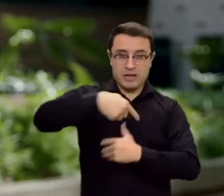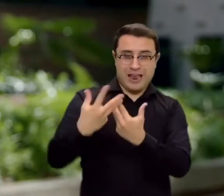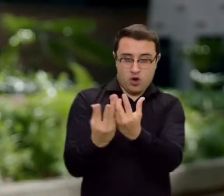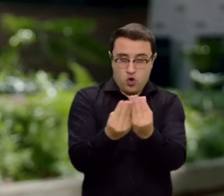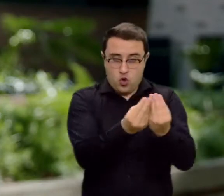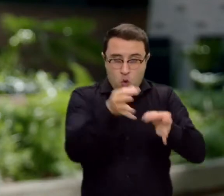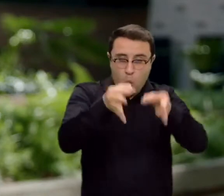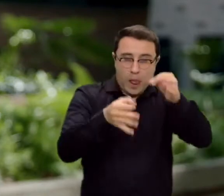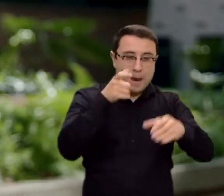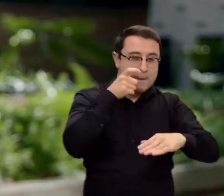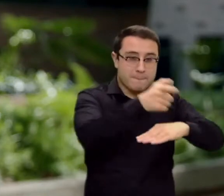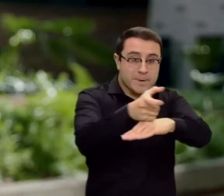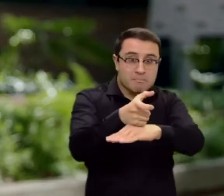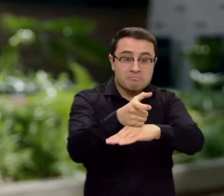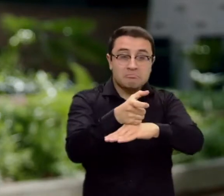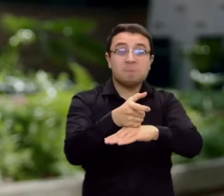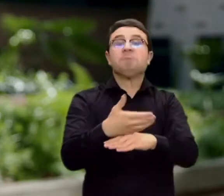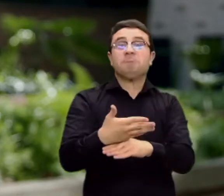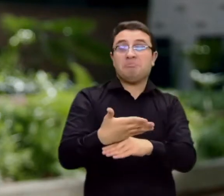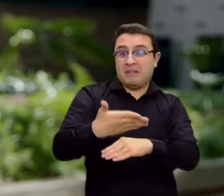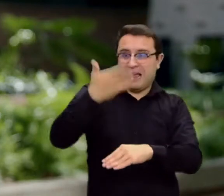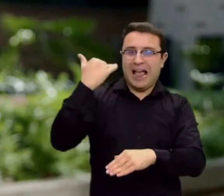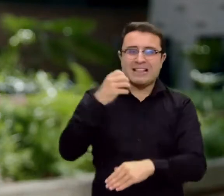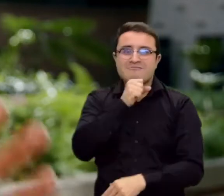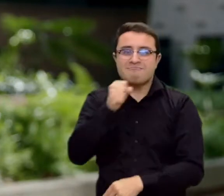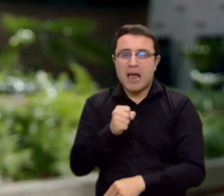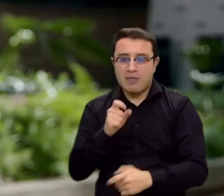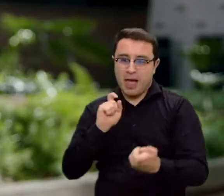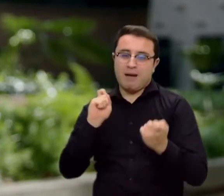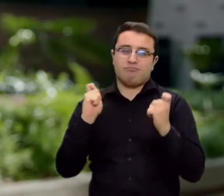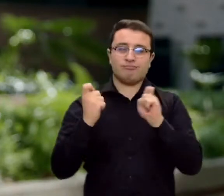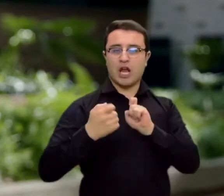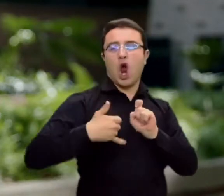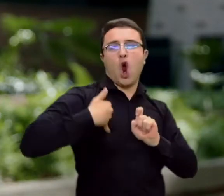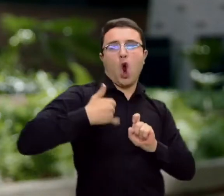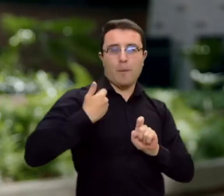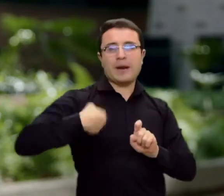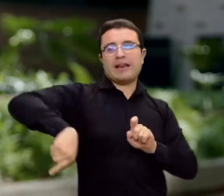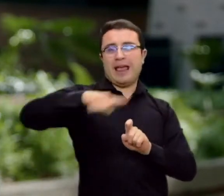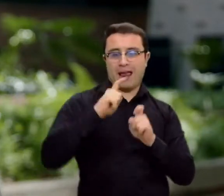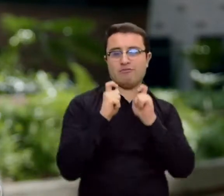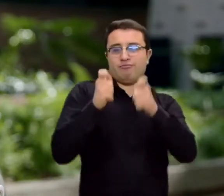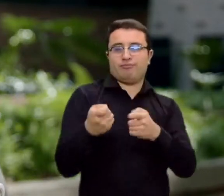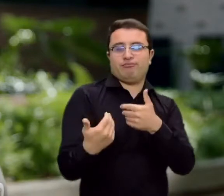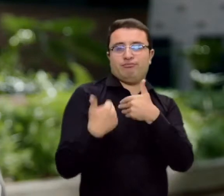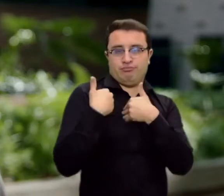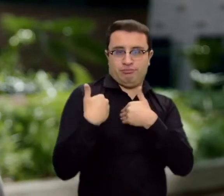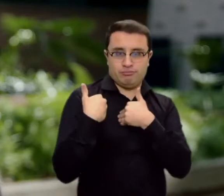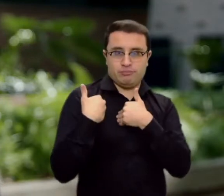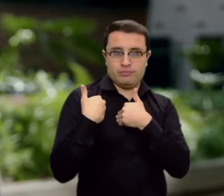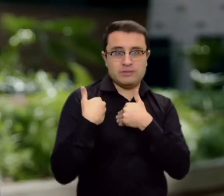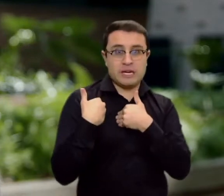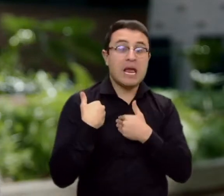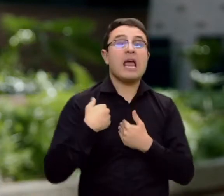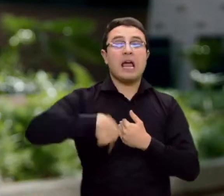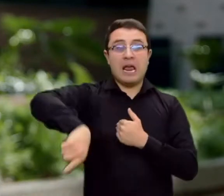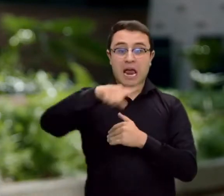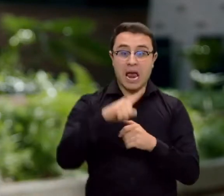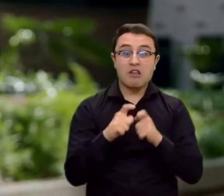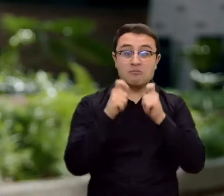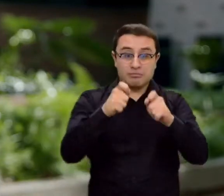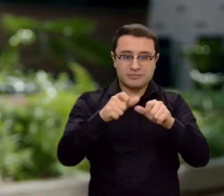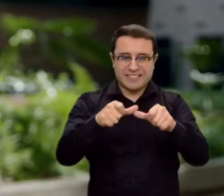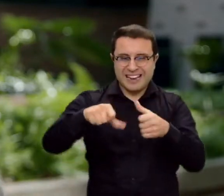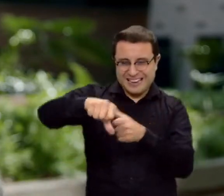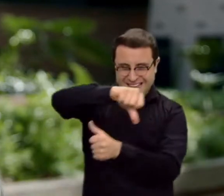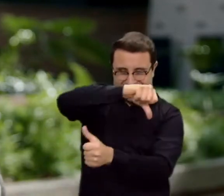oportunidad sean nombrados los jurados más jóvenes en las mesas de votación y sean nombrados también como jurados remanentes a aquellas